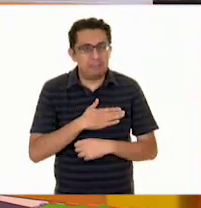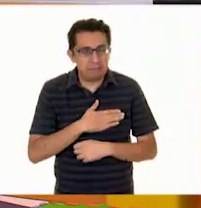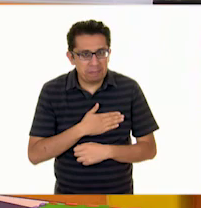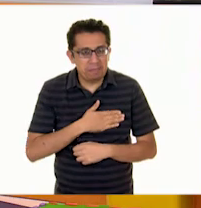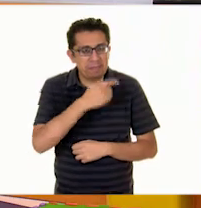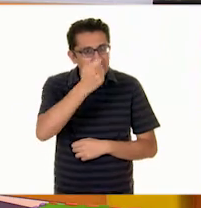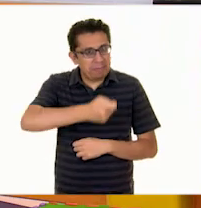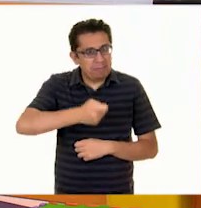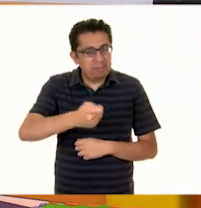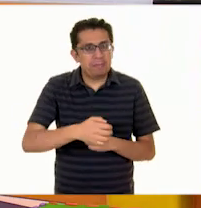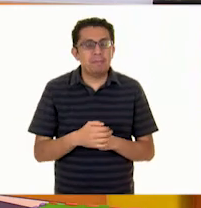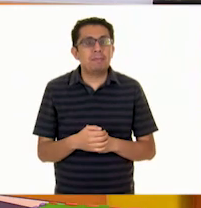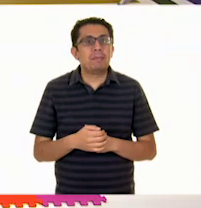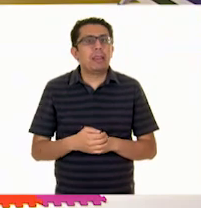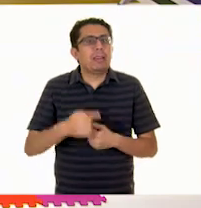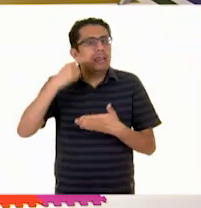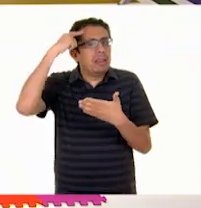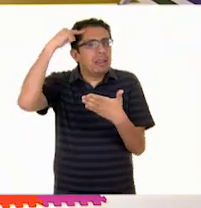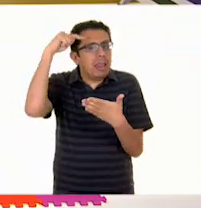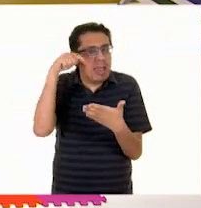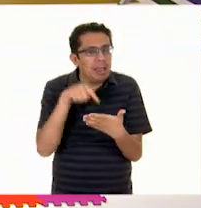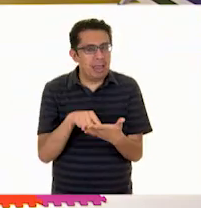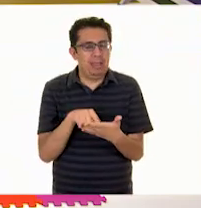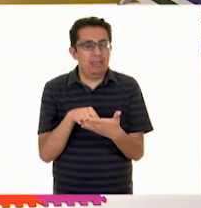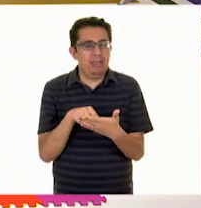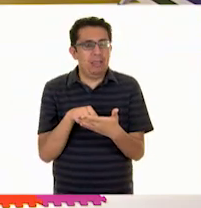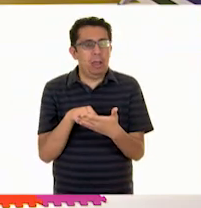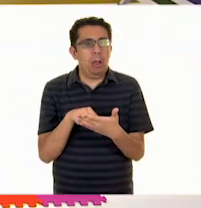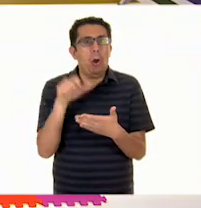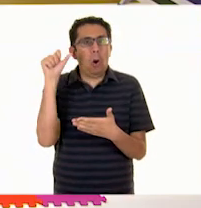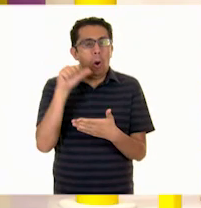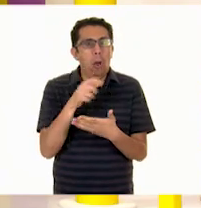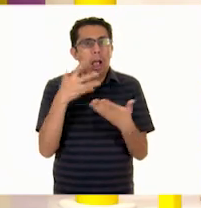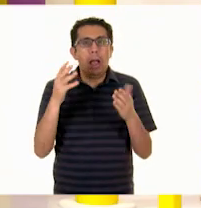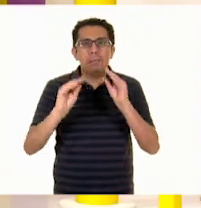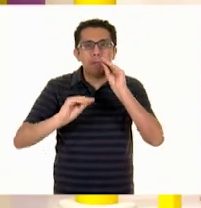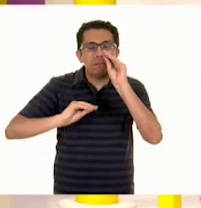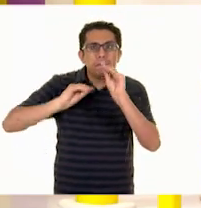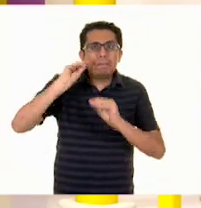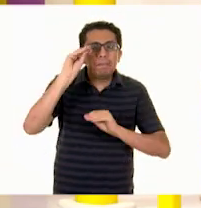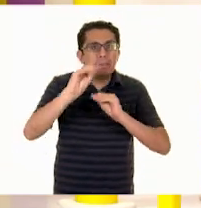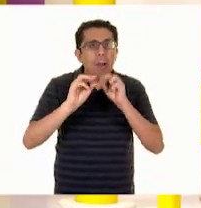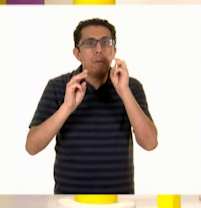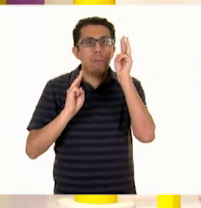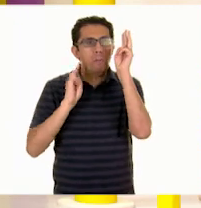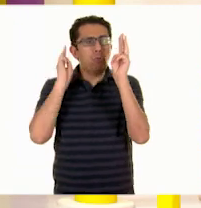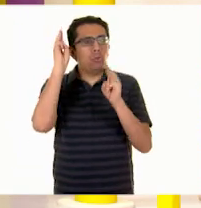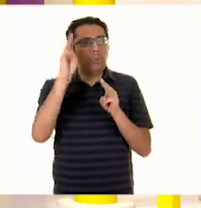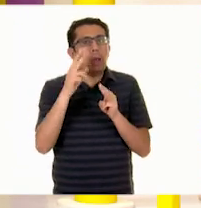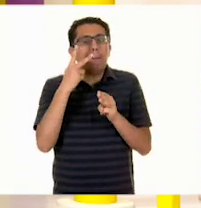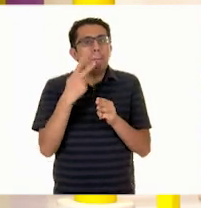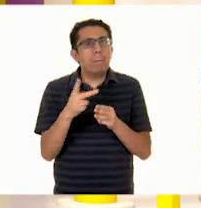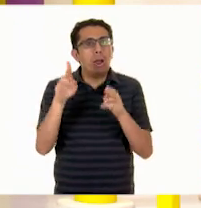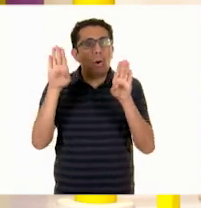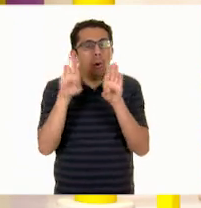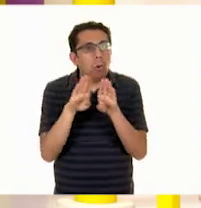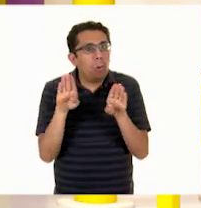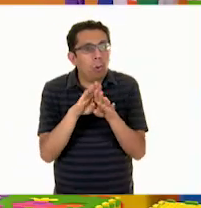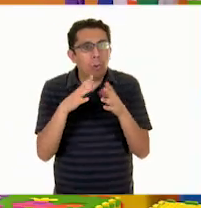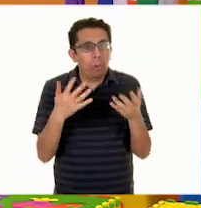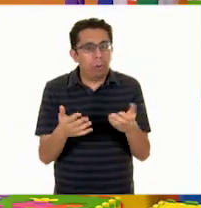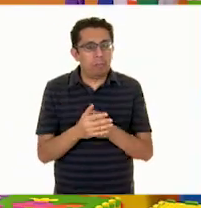casas. Pues, ¿qué crees, Erick? ¿Qué vamos a hacer, maestra? Un museo. Estaba viendo un museo, pero ¿cómo vamos a hacer un museo?